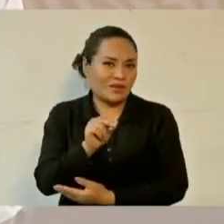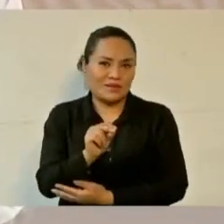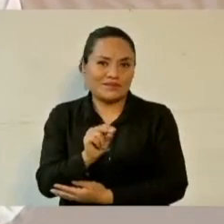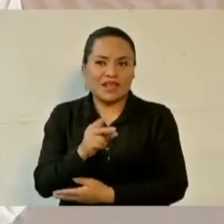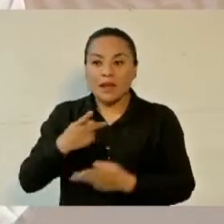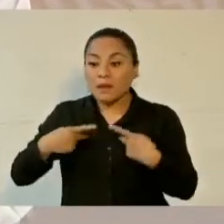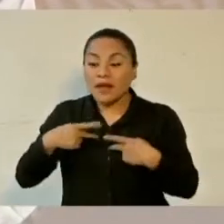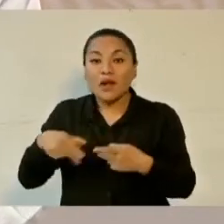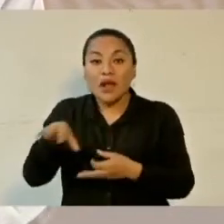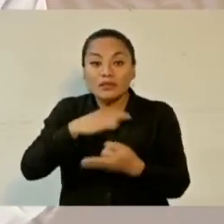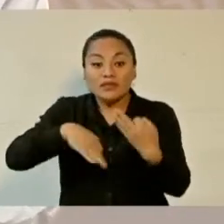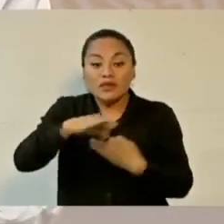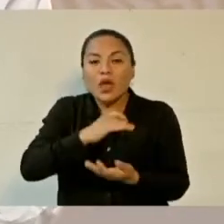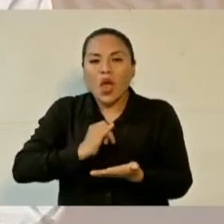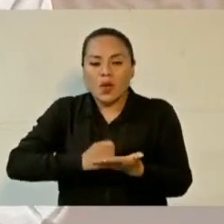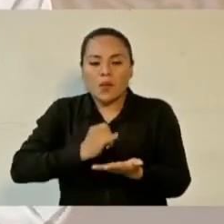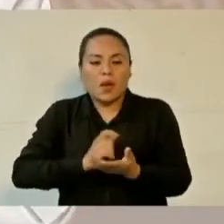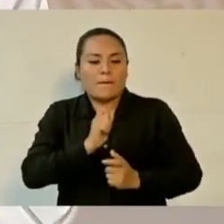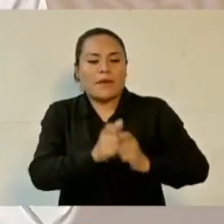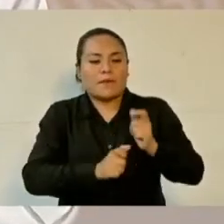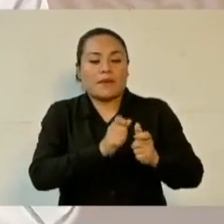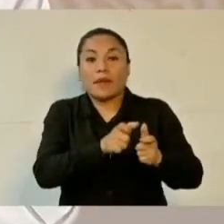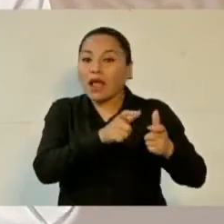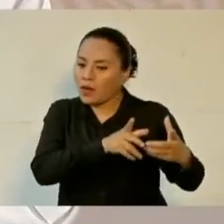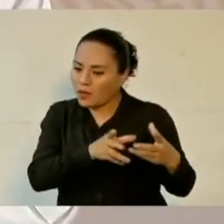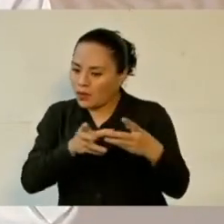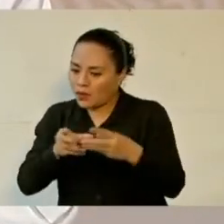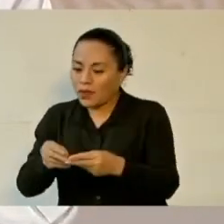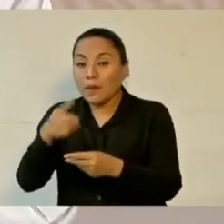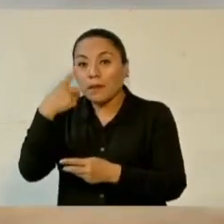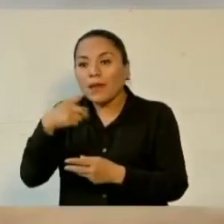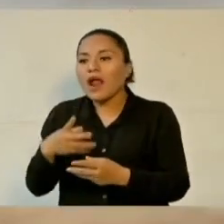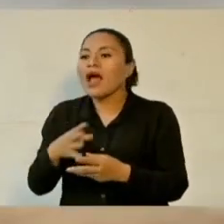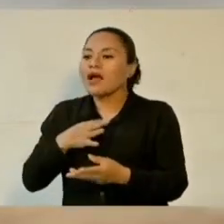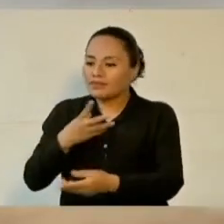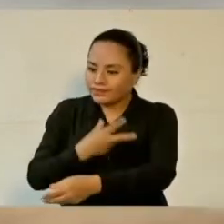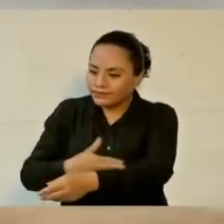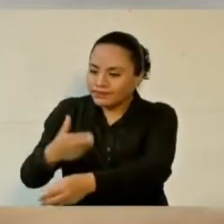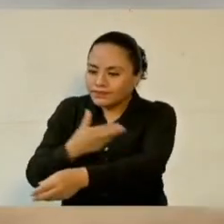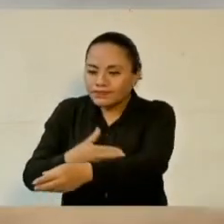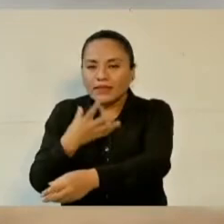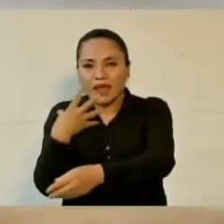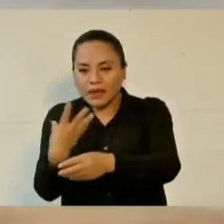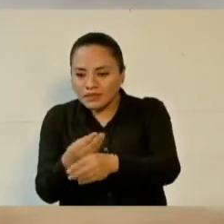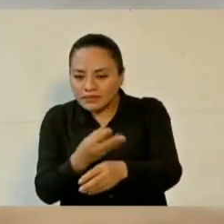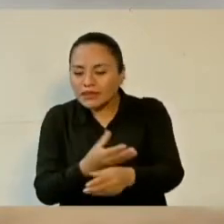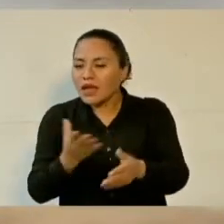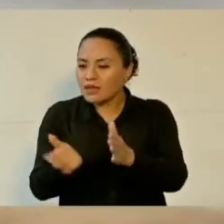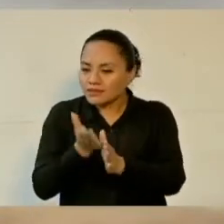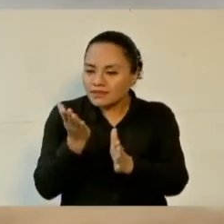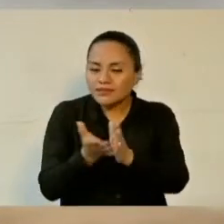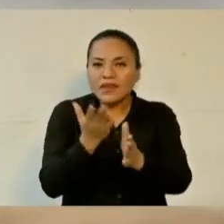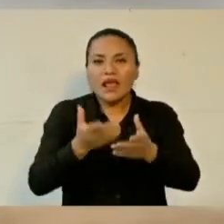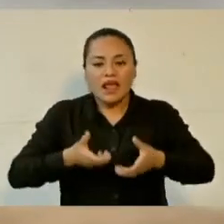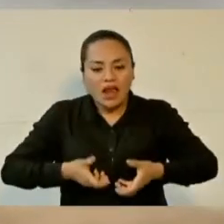simplemente administradores de los dineros del pueblo. Pero, en este caso,